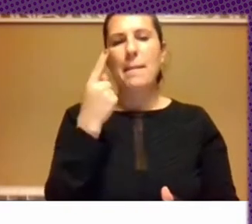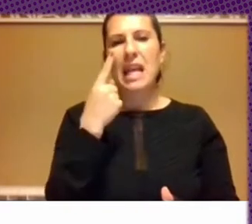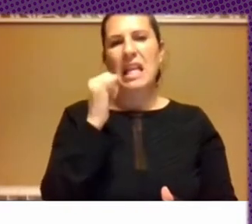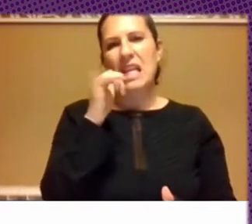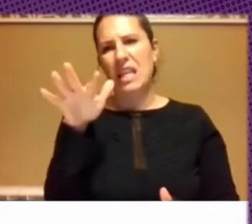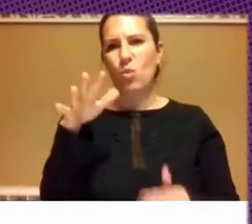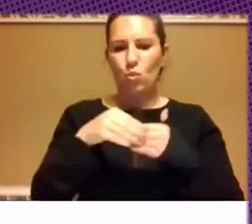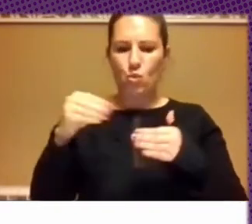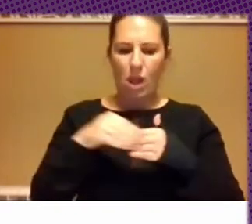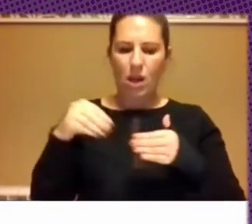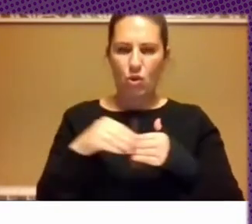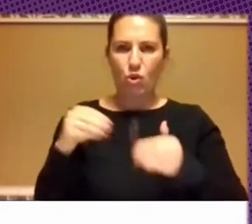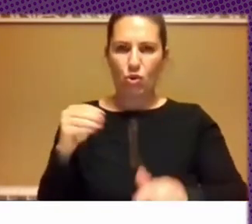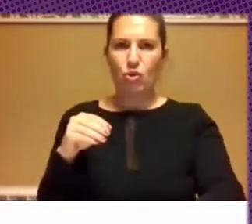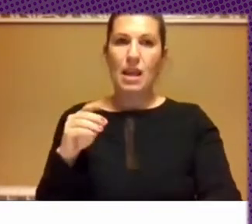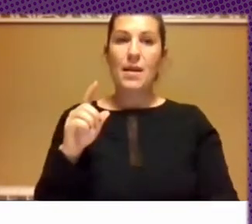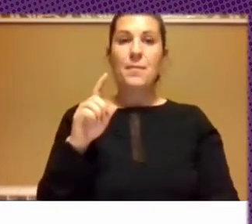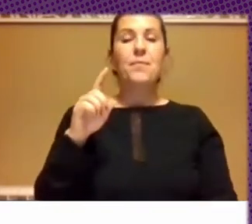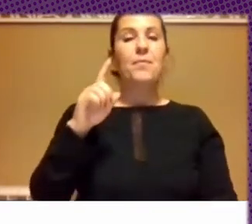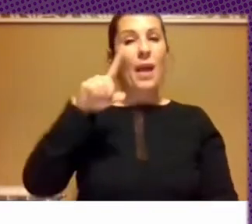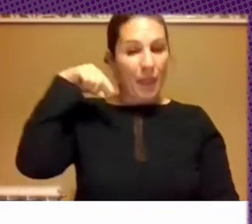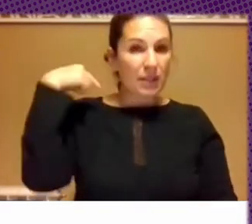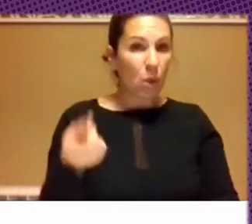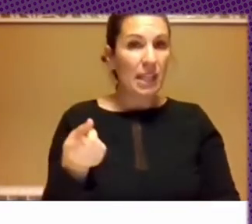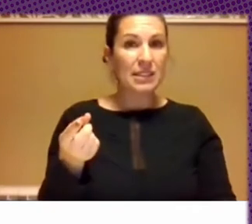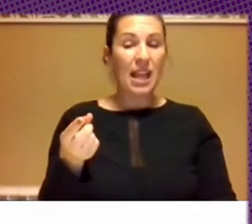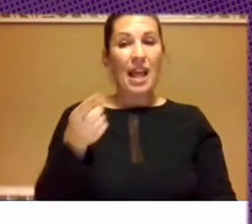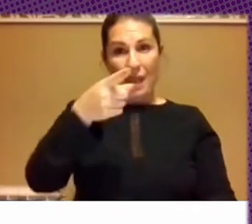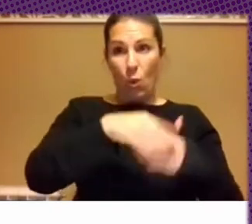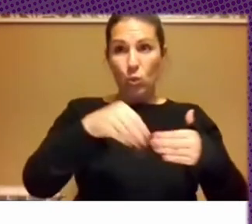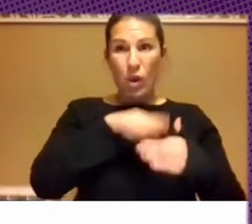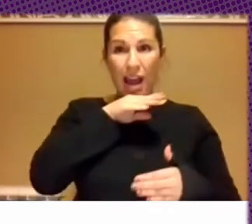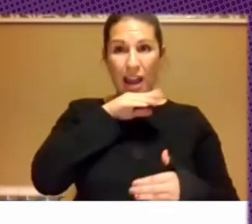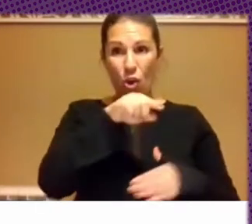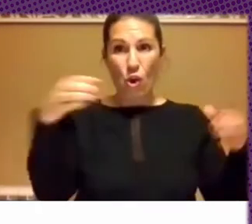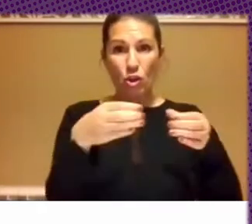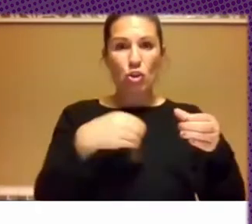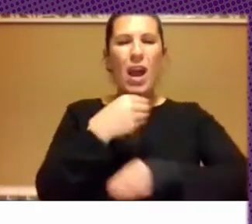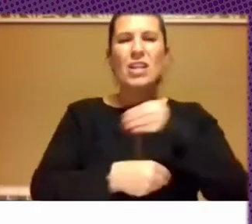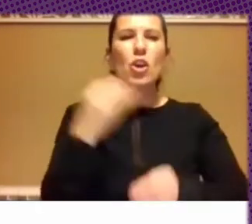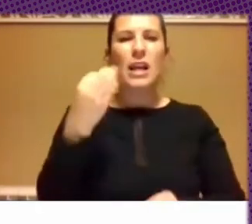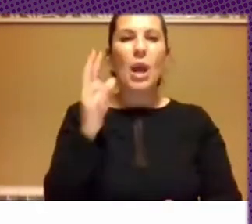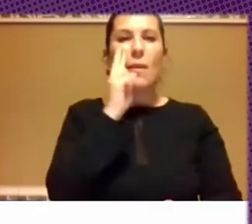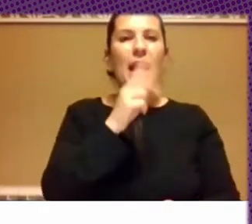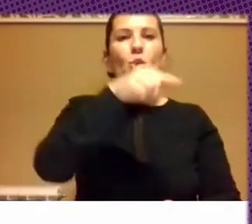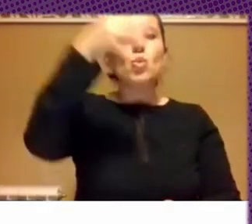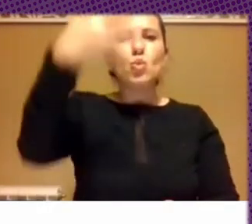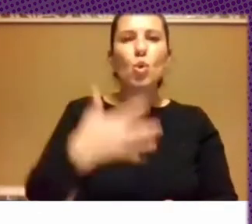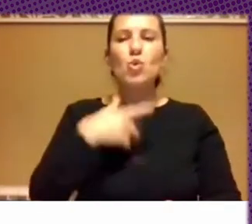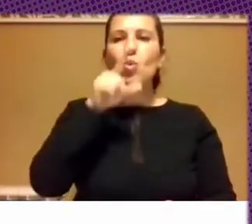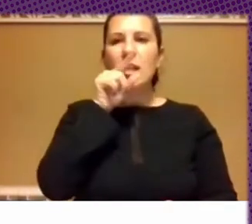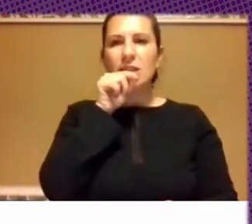usuarios. Y después de todos esos usuarios, lo que hice fue mirar todos sus tweets y entonces